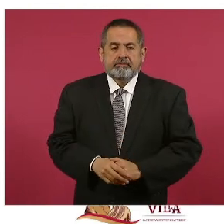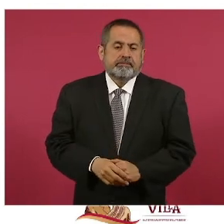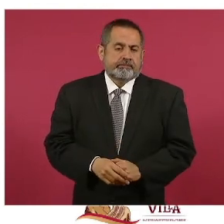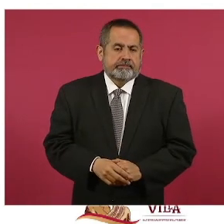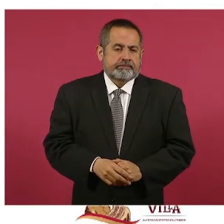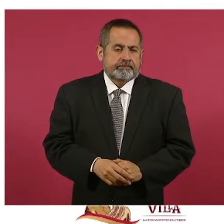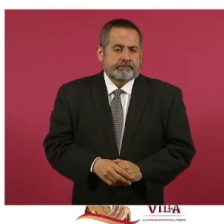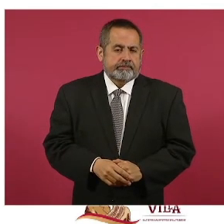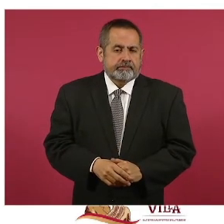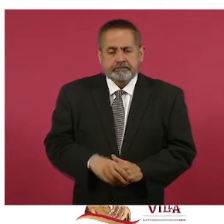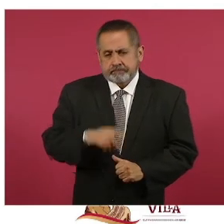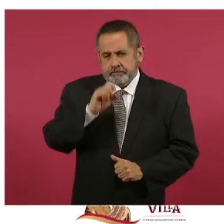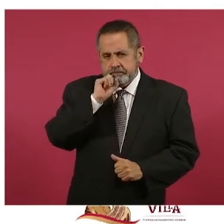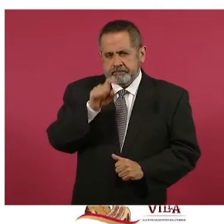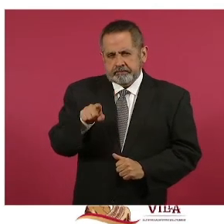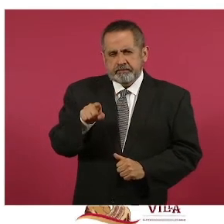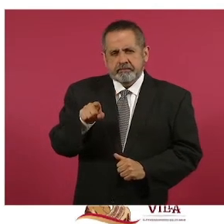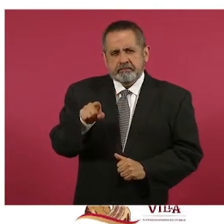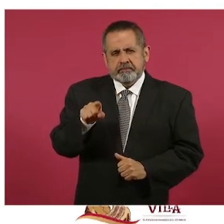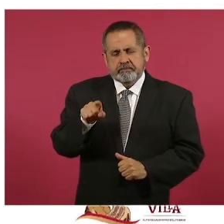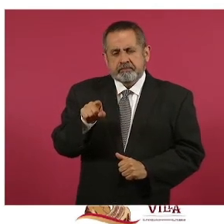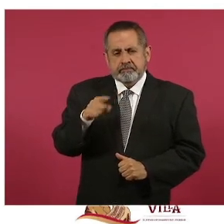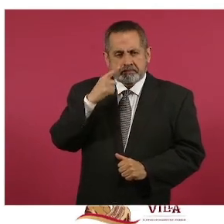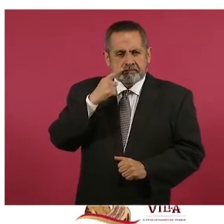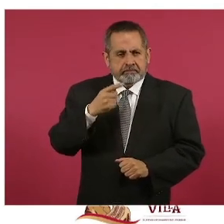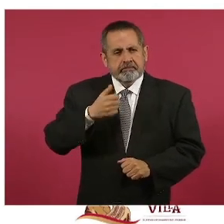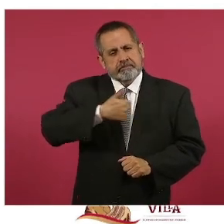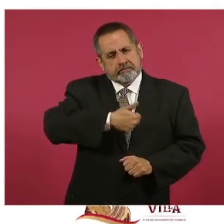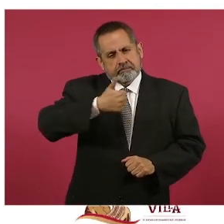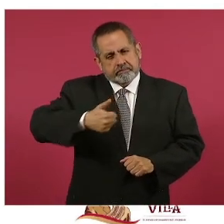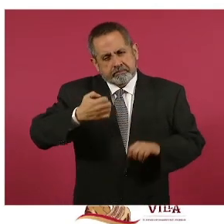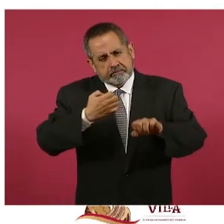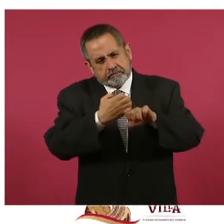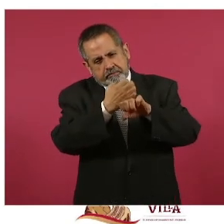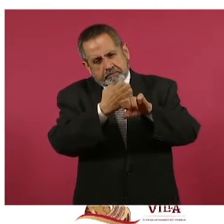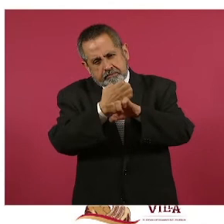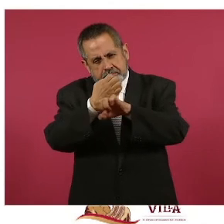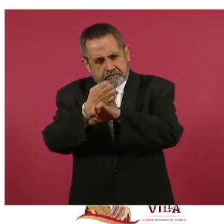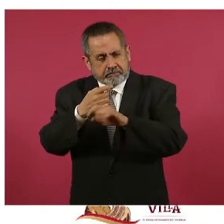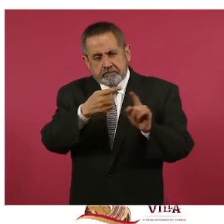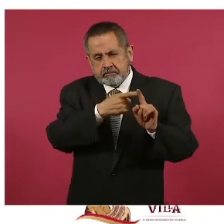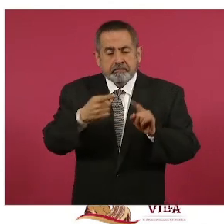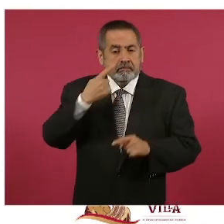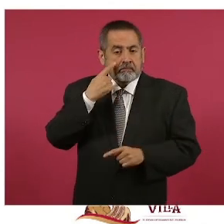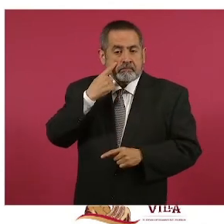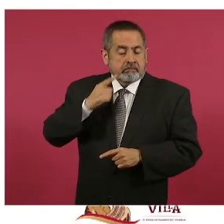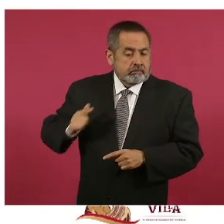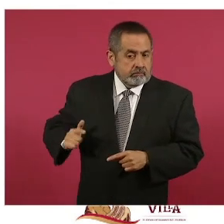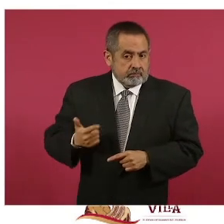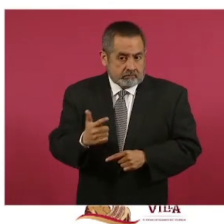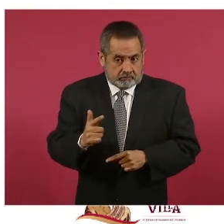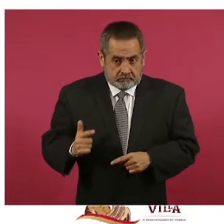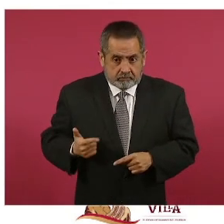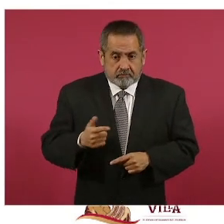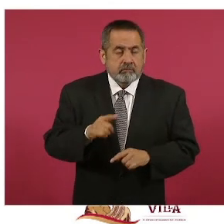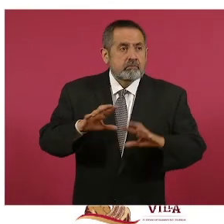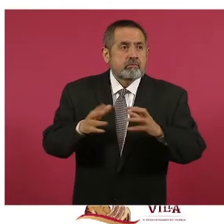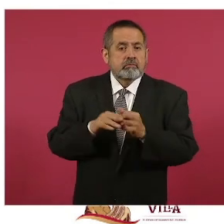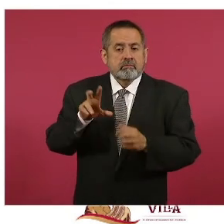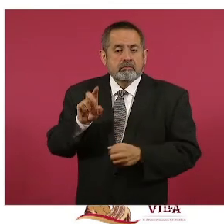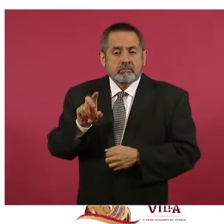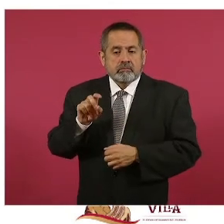También en el último, en Estado por Estado, en el caso de Guanajuato, se tuvieron 39